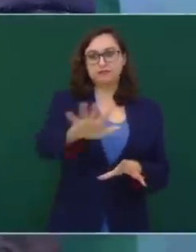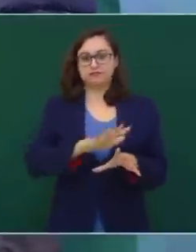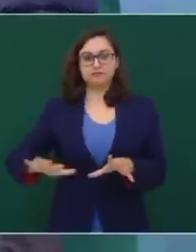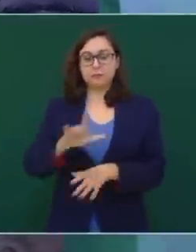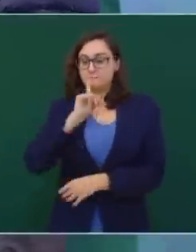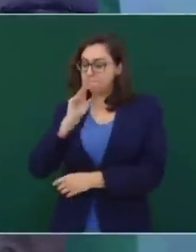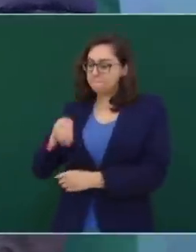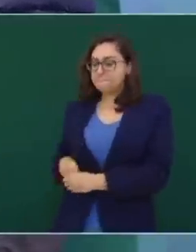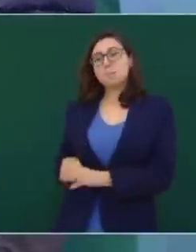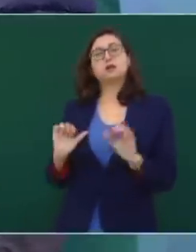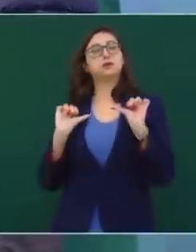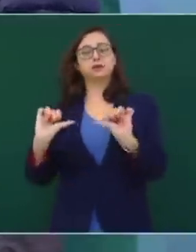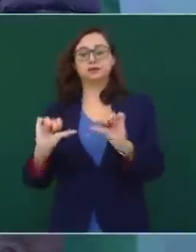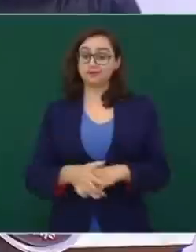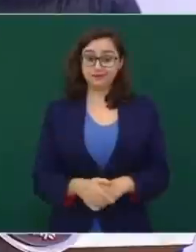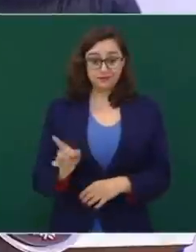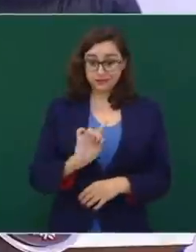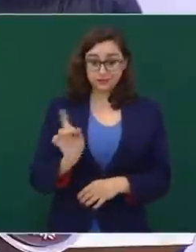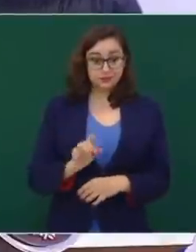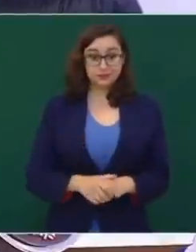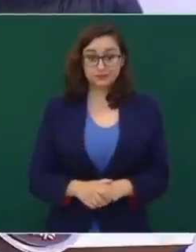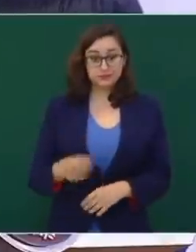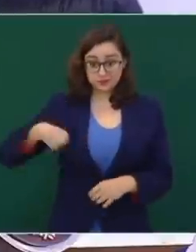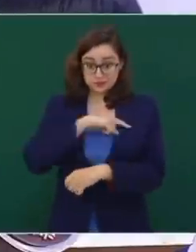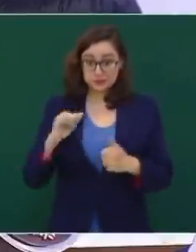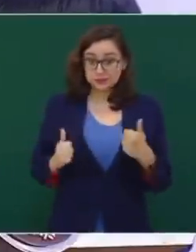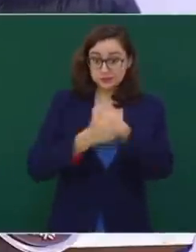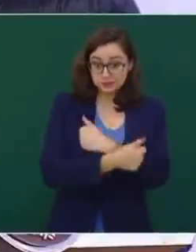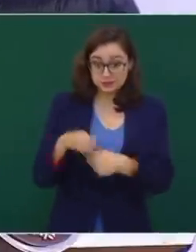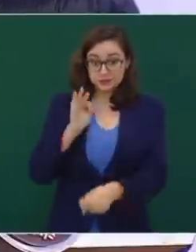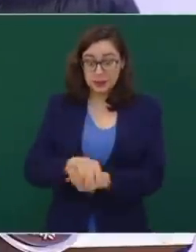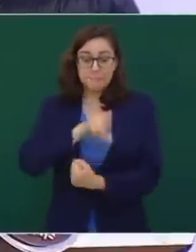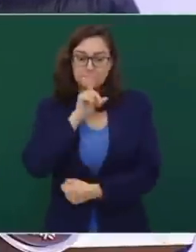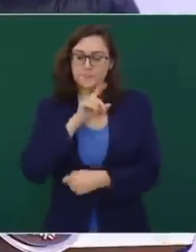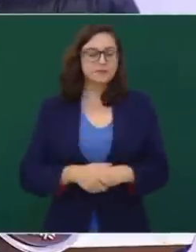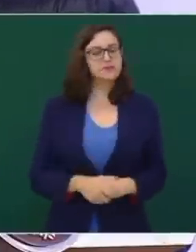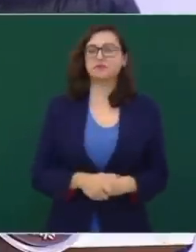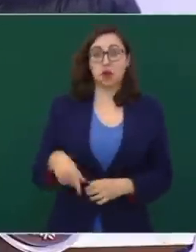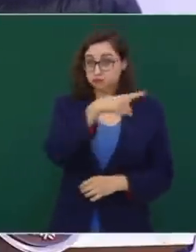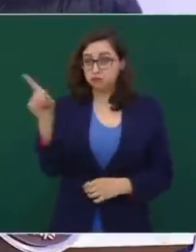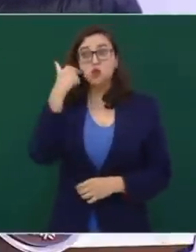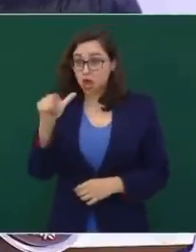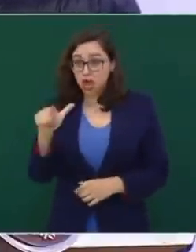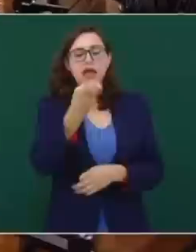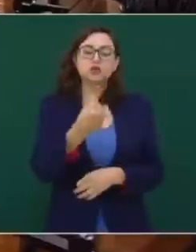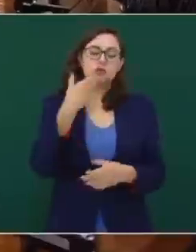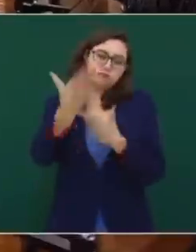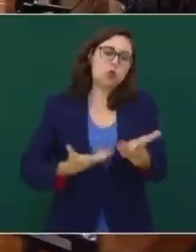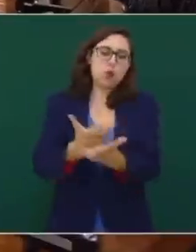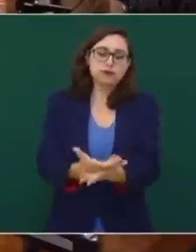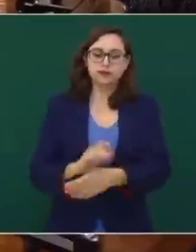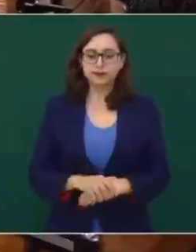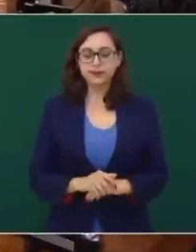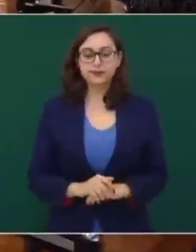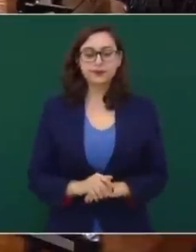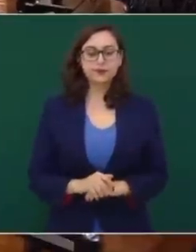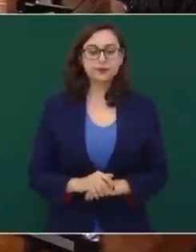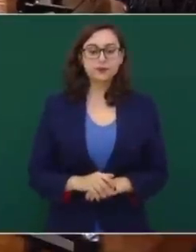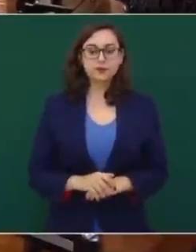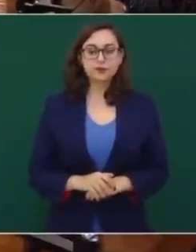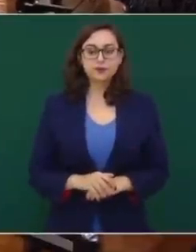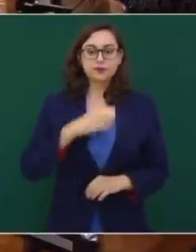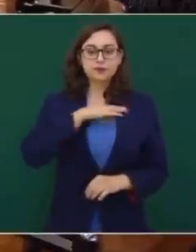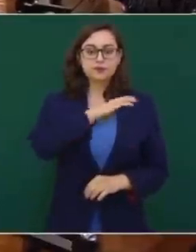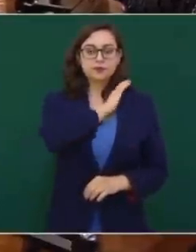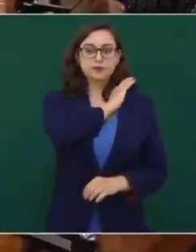al pueblo y nadie se va a enterar, si no somos tapaderas. Aquí cada quien va a asumir su responsabilidad. Además, no se